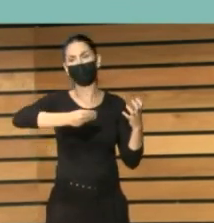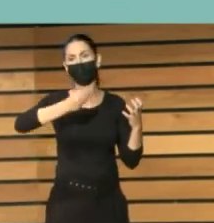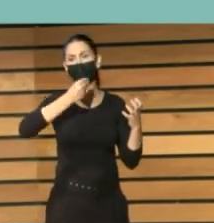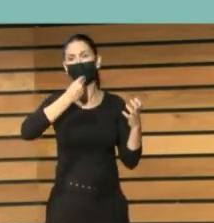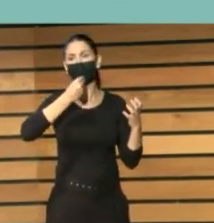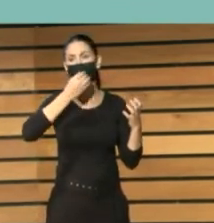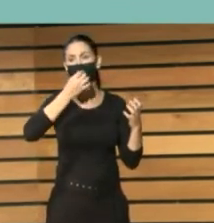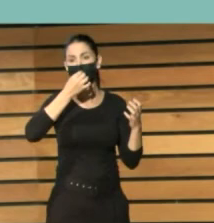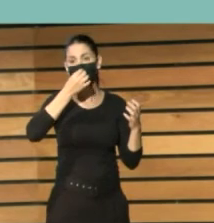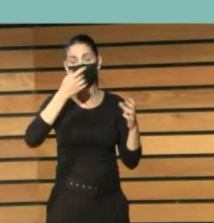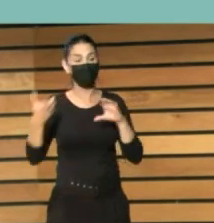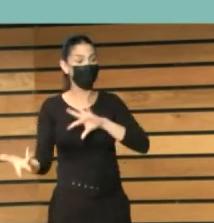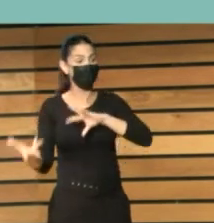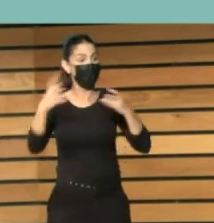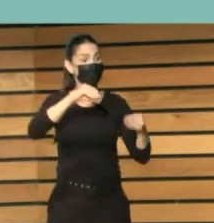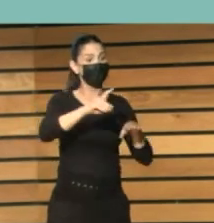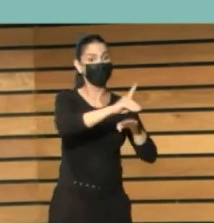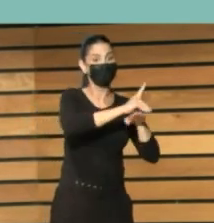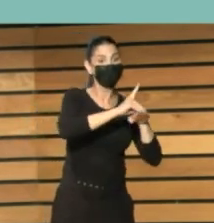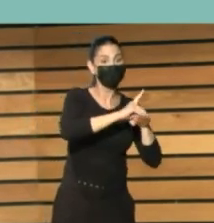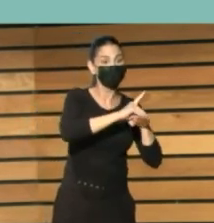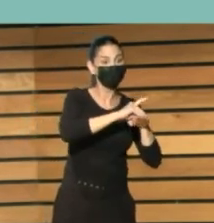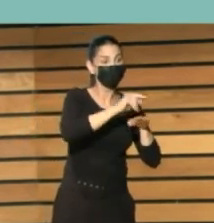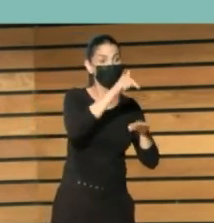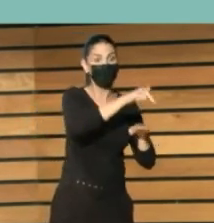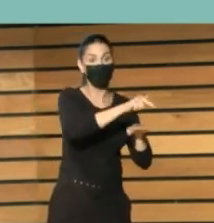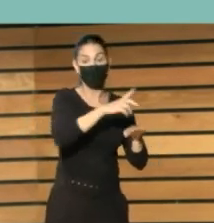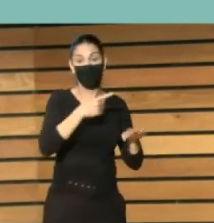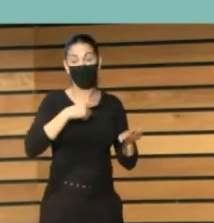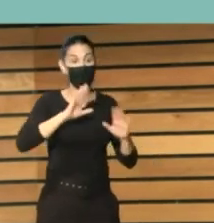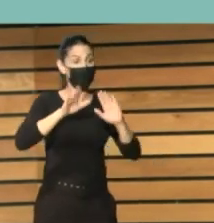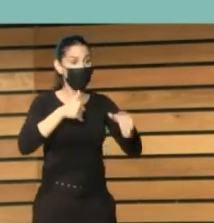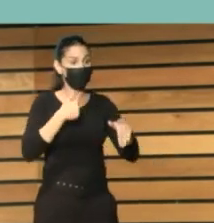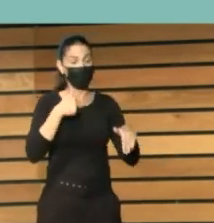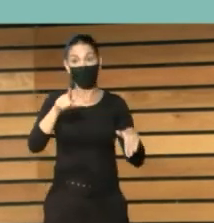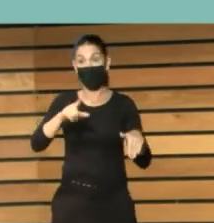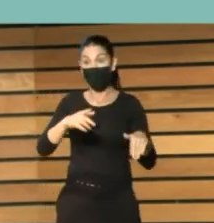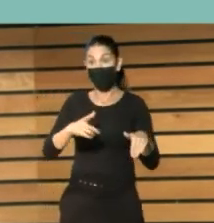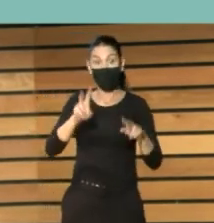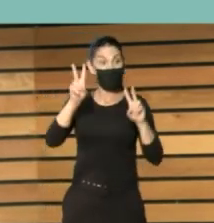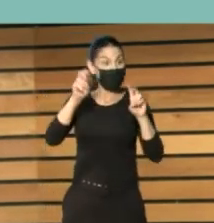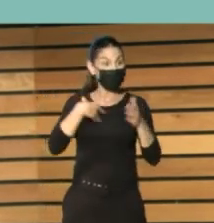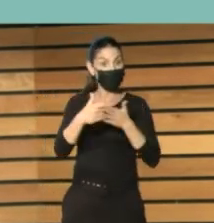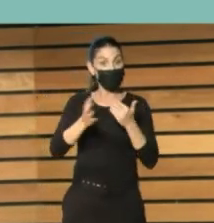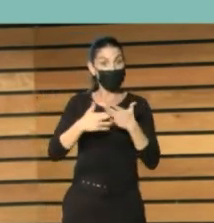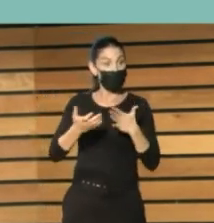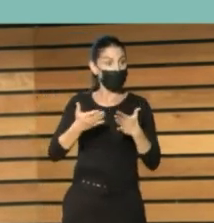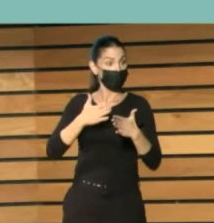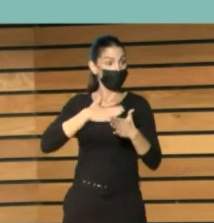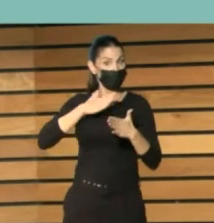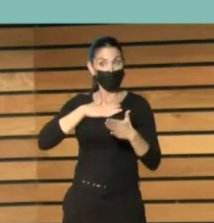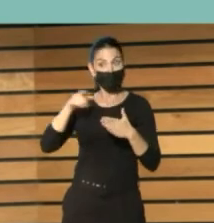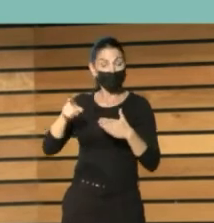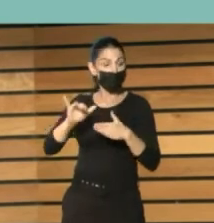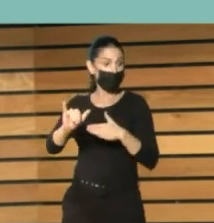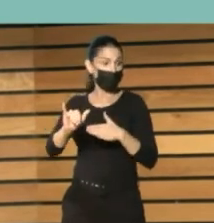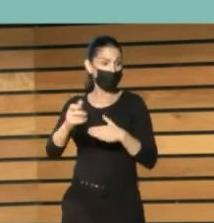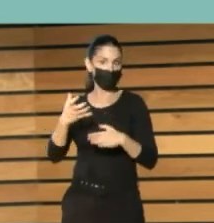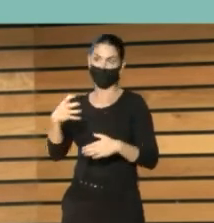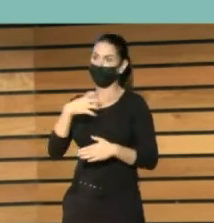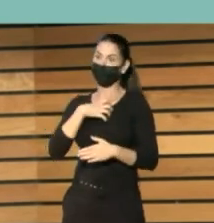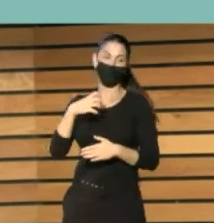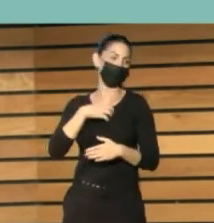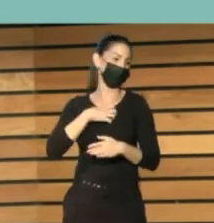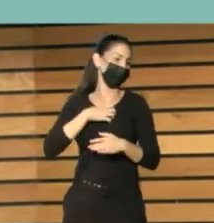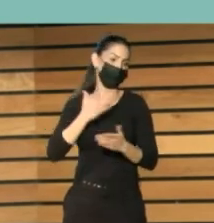y cuando las iba a poner en su biblioteca digital se ha dado cuenta que tenían derechos y que no podía y que había tirado el dinero. En fin, se ha digitalizado en soportes